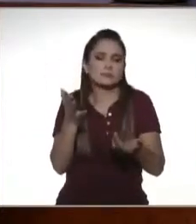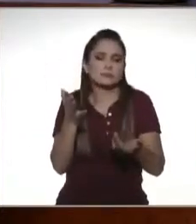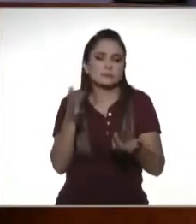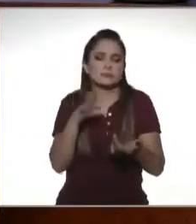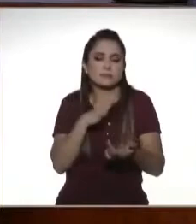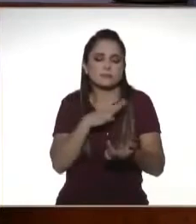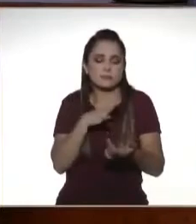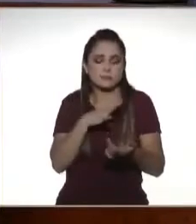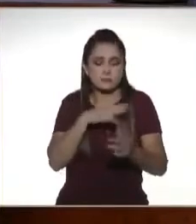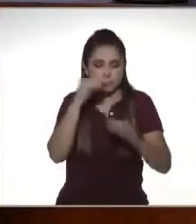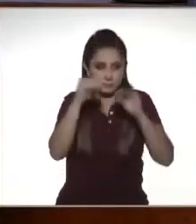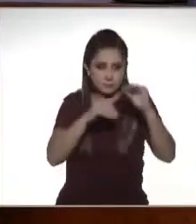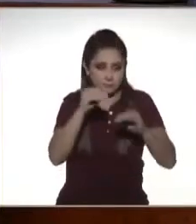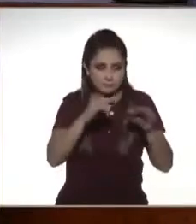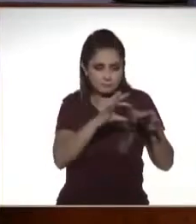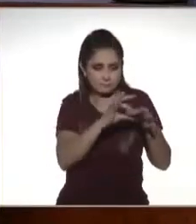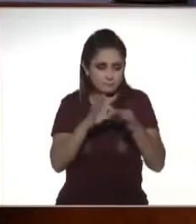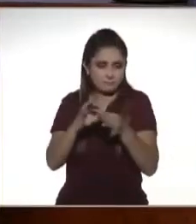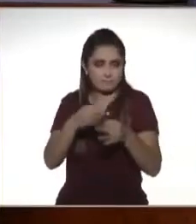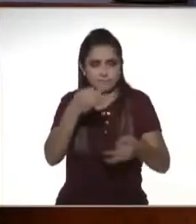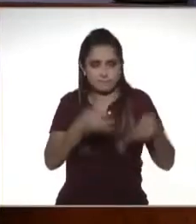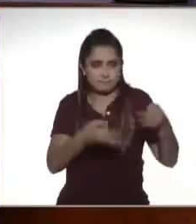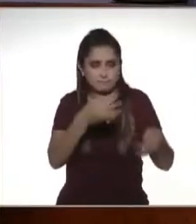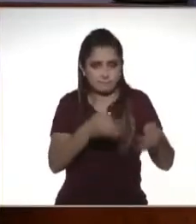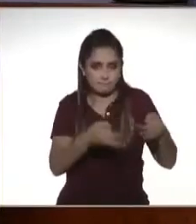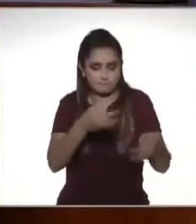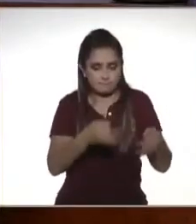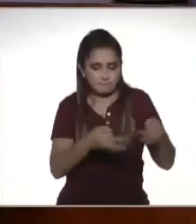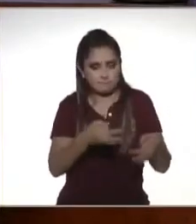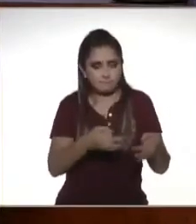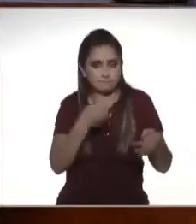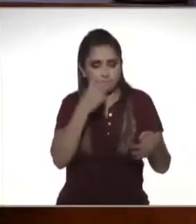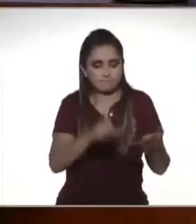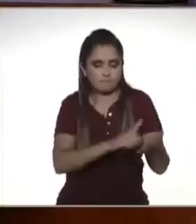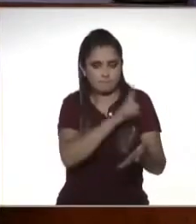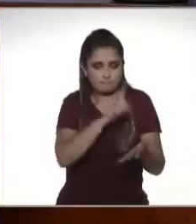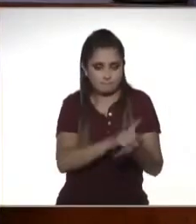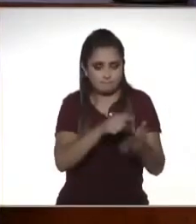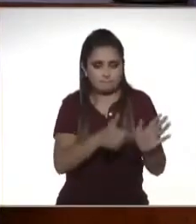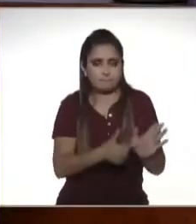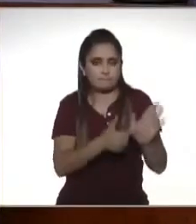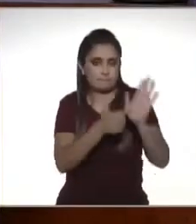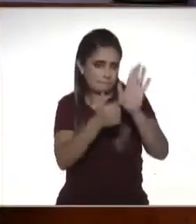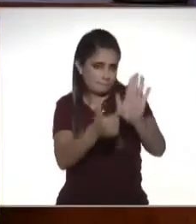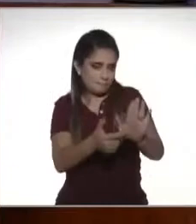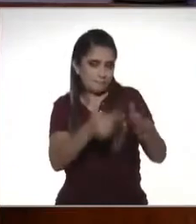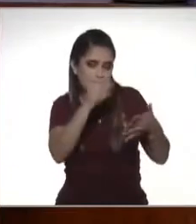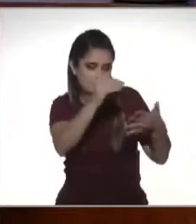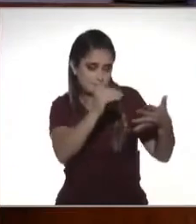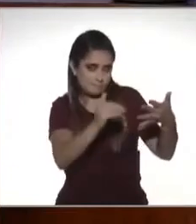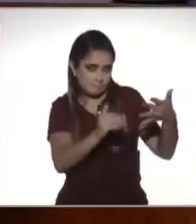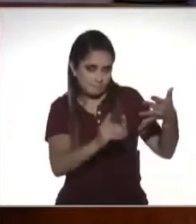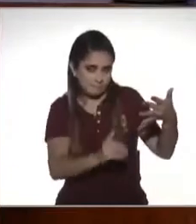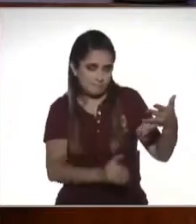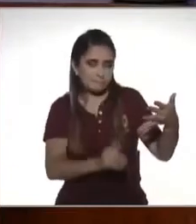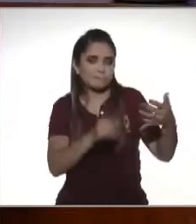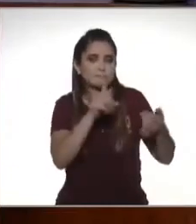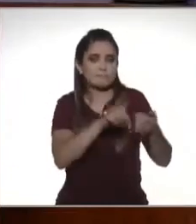un andamiaje jurídico que utilizando lo que la ley señala o algunas lagunas o vacíos